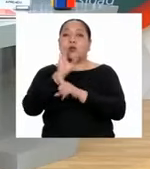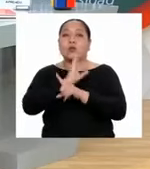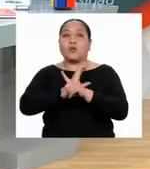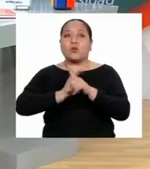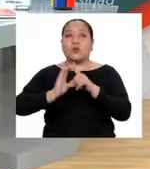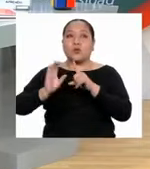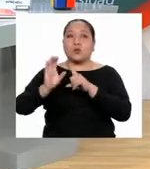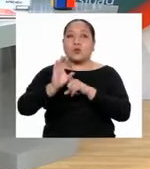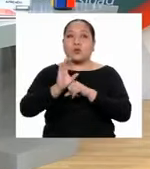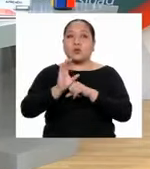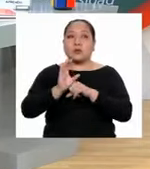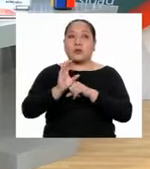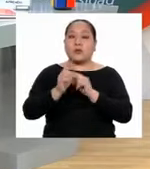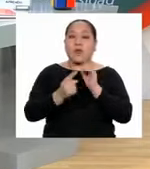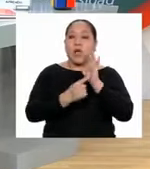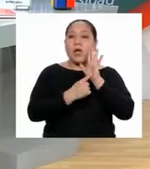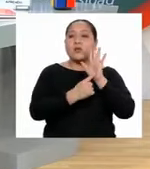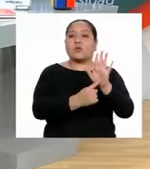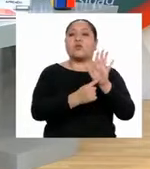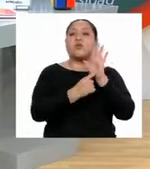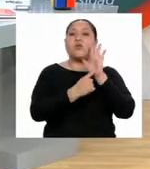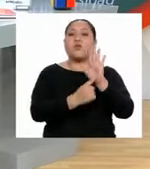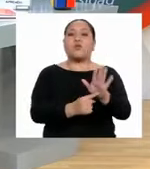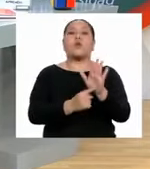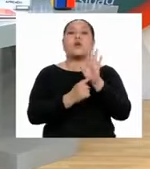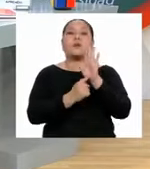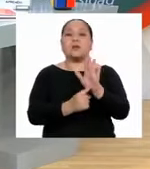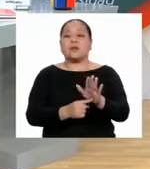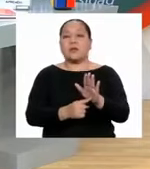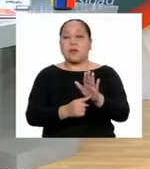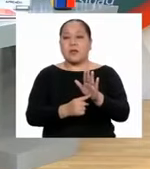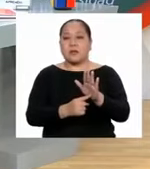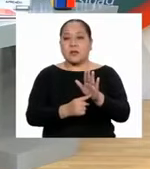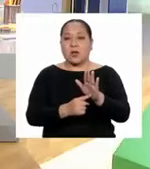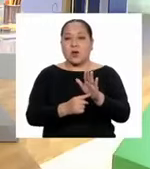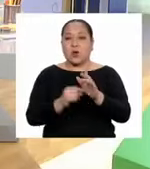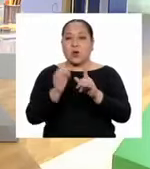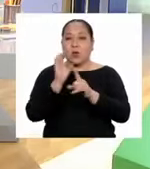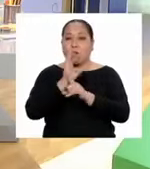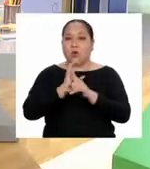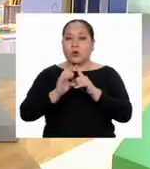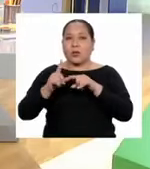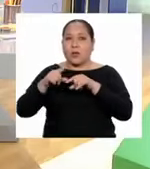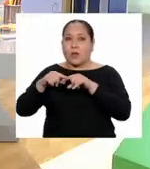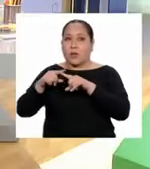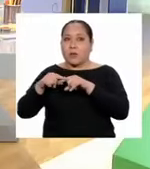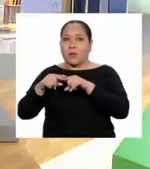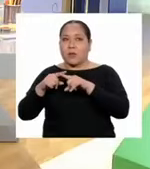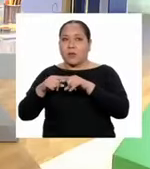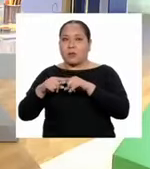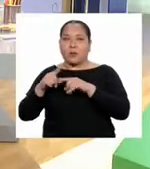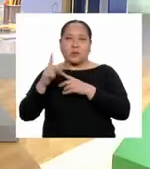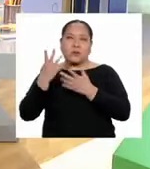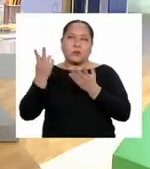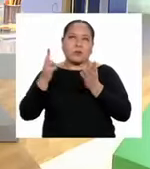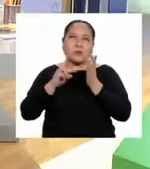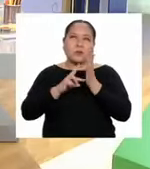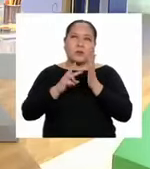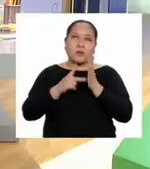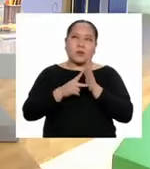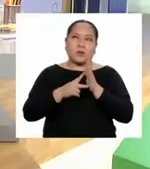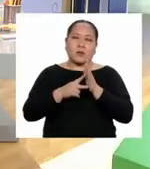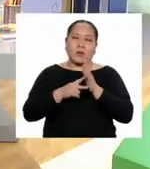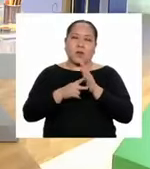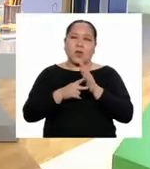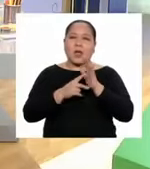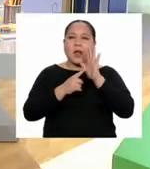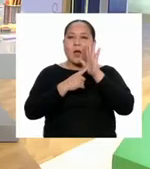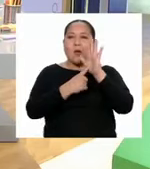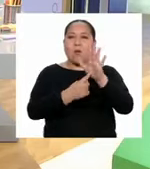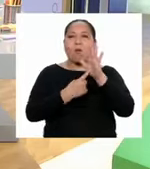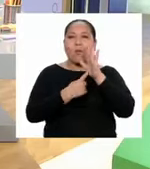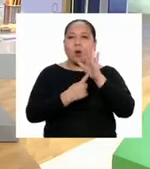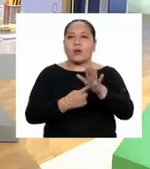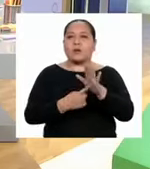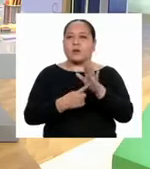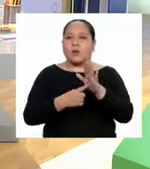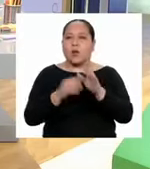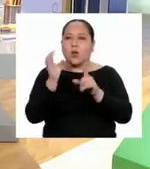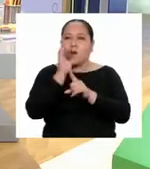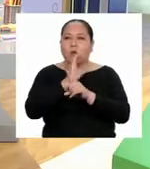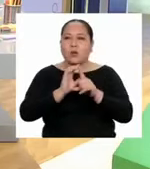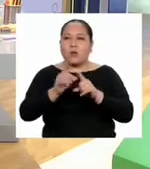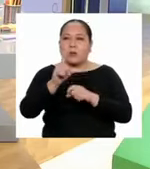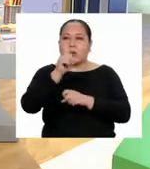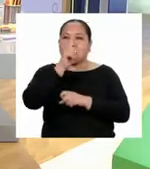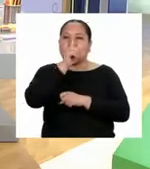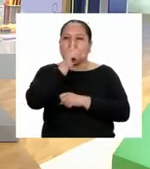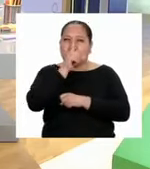manifestaciones culturales dependen de estas comunidades. No tendría sentido que las manifestaciones culturales se silencien,